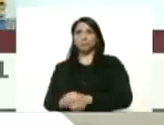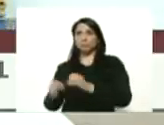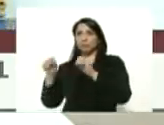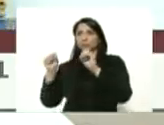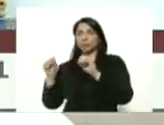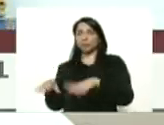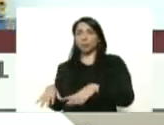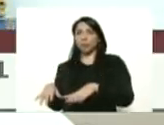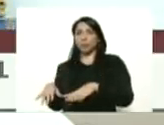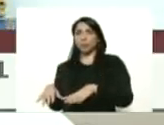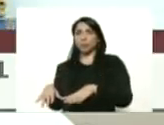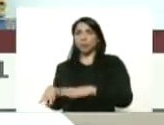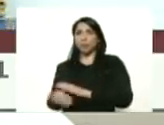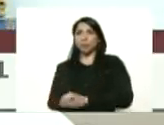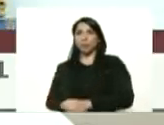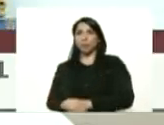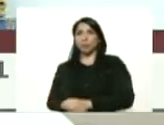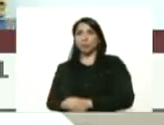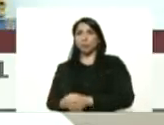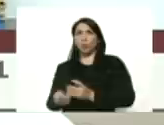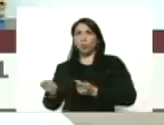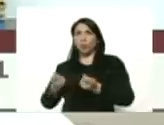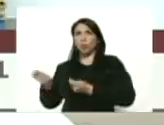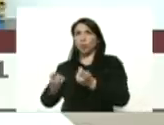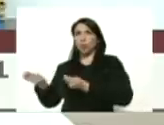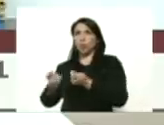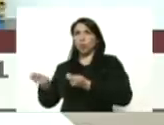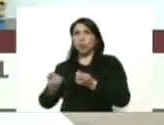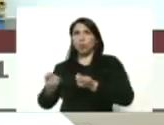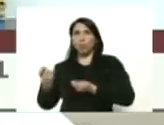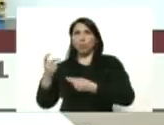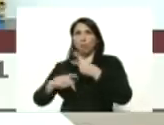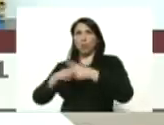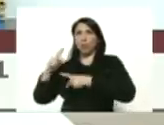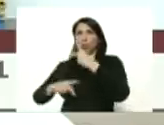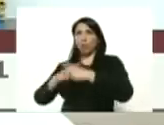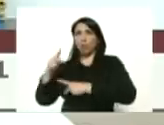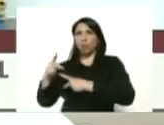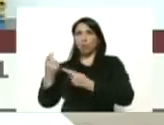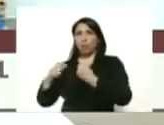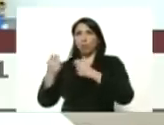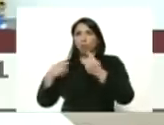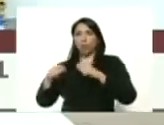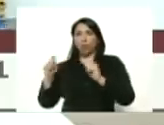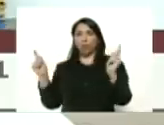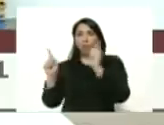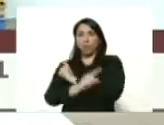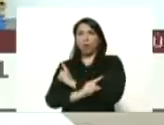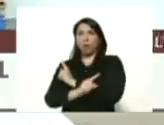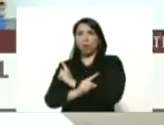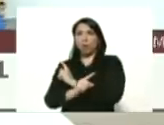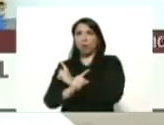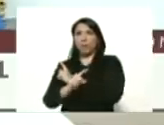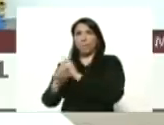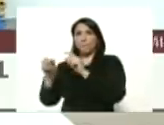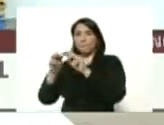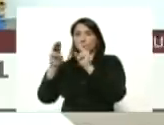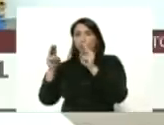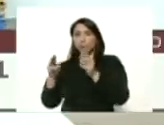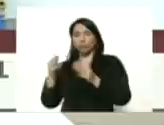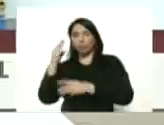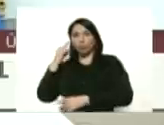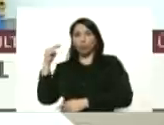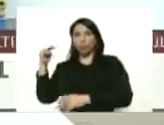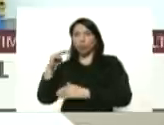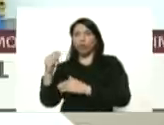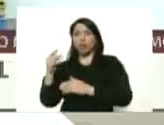controles excesivos no tributarios a la producción y a los comercios modificar la metodología de la creación del impuesto al valor agregado